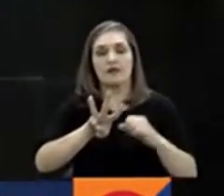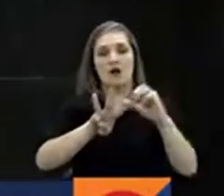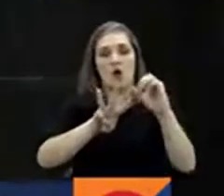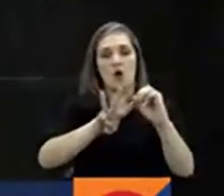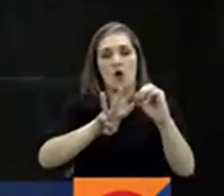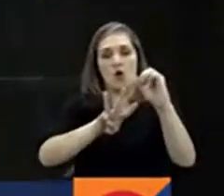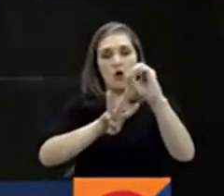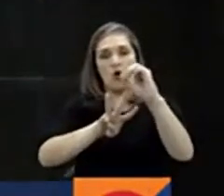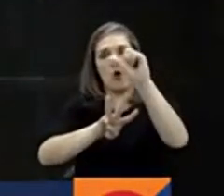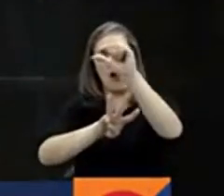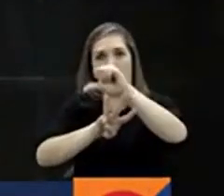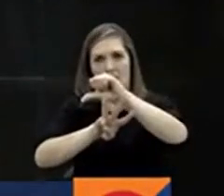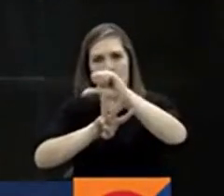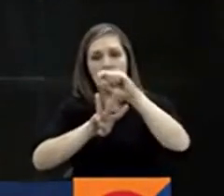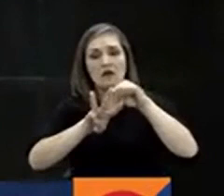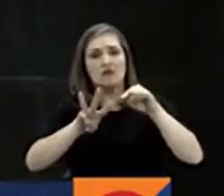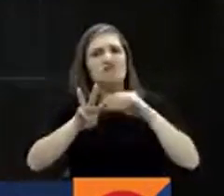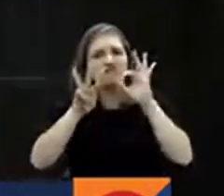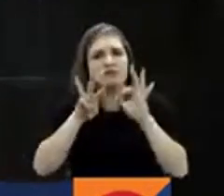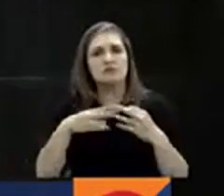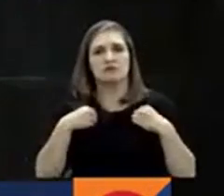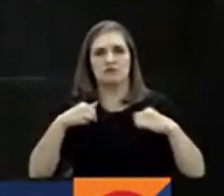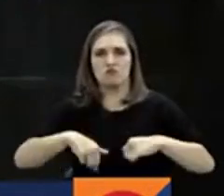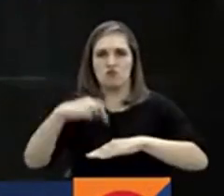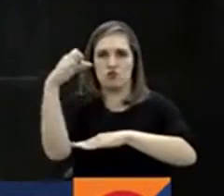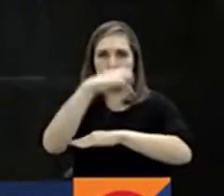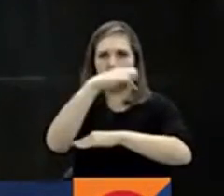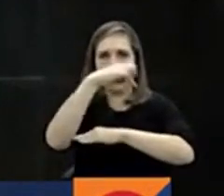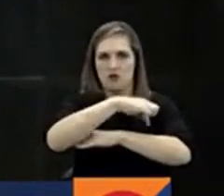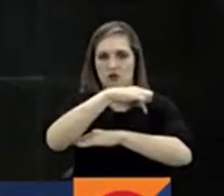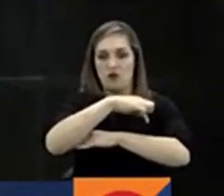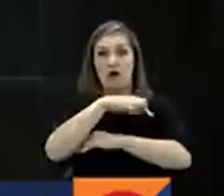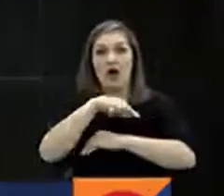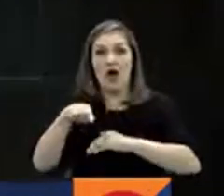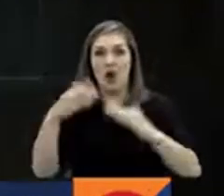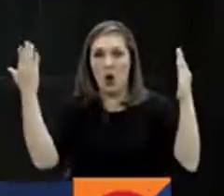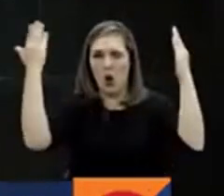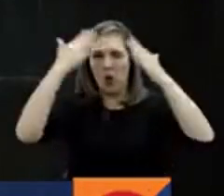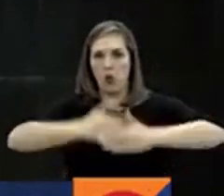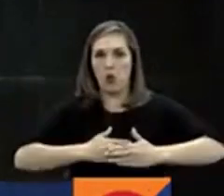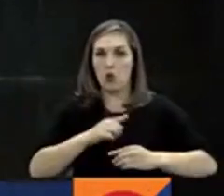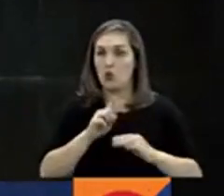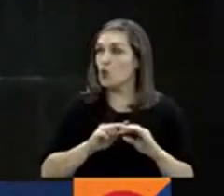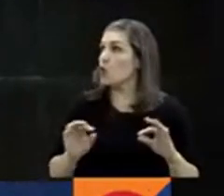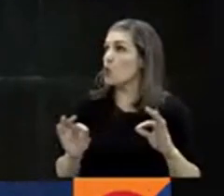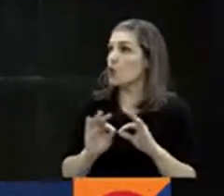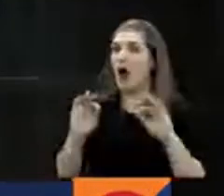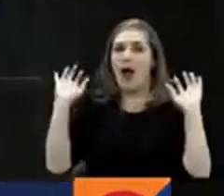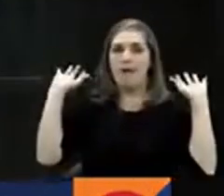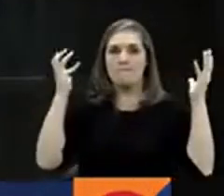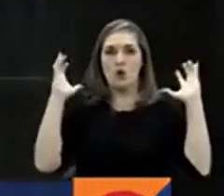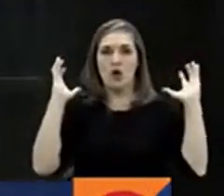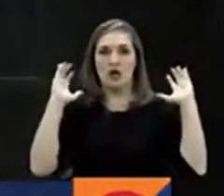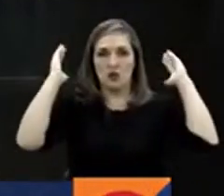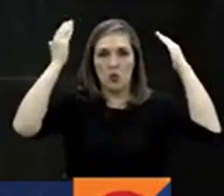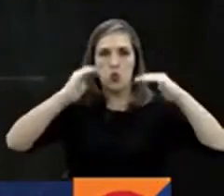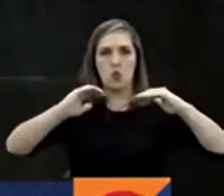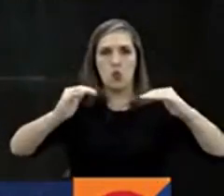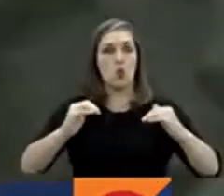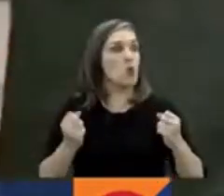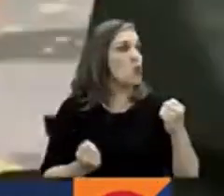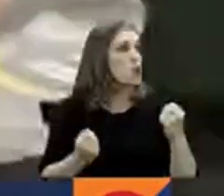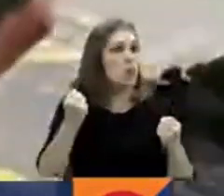oriundos del departamento del Putumayo. Pretendían camuflar este material de guerra en una ambulancia simulando